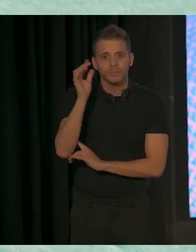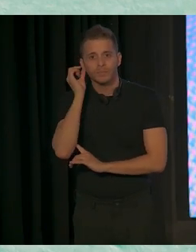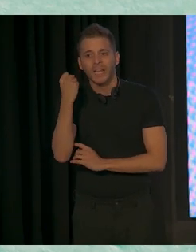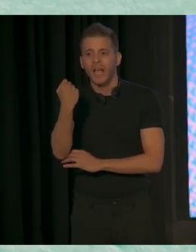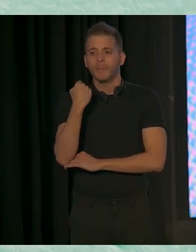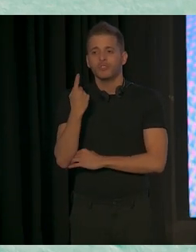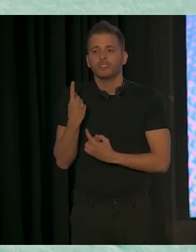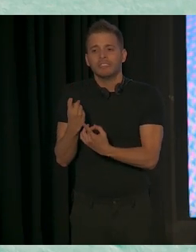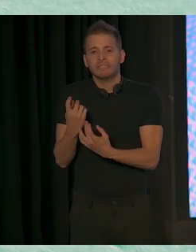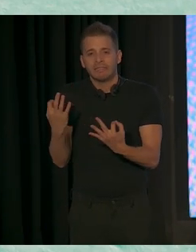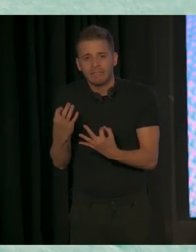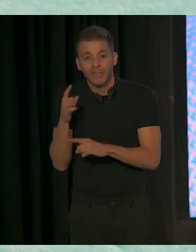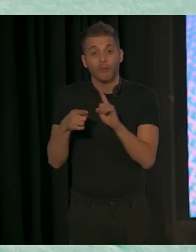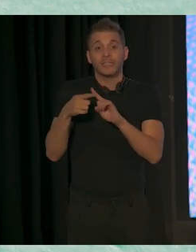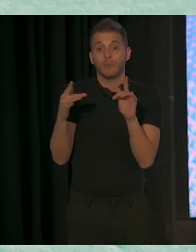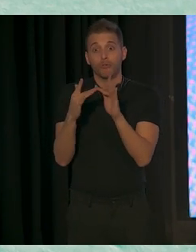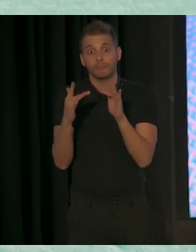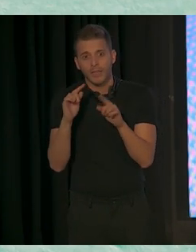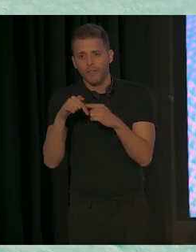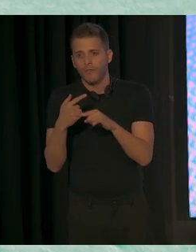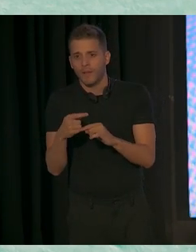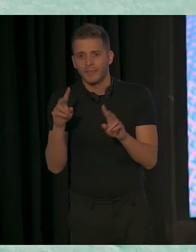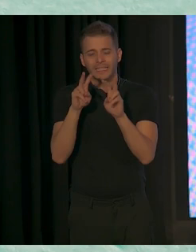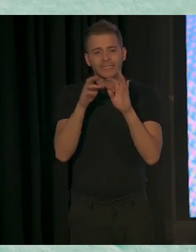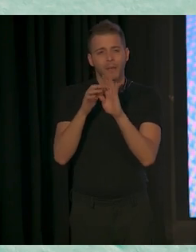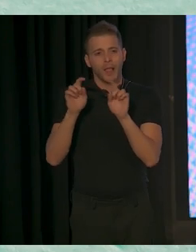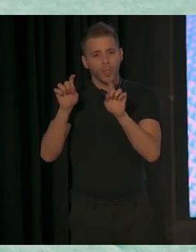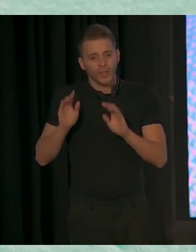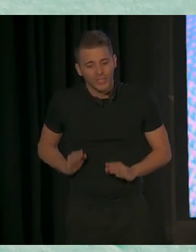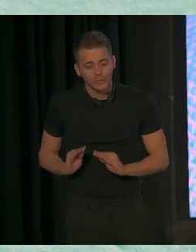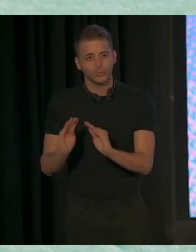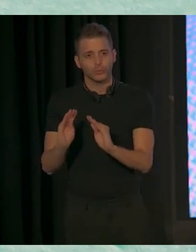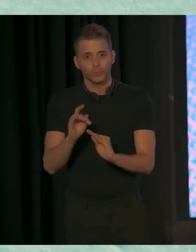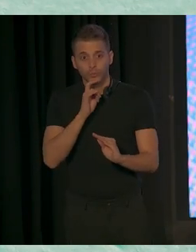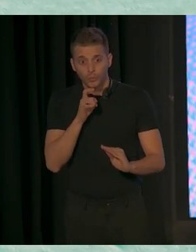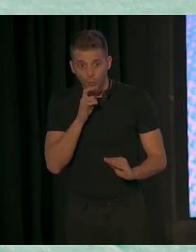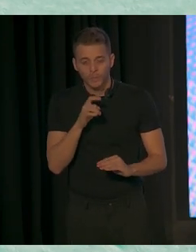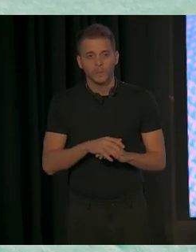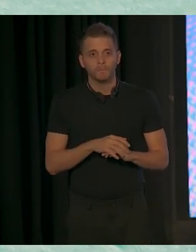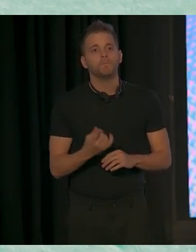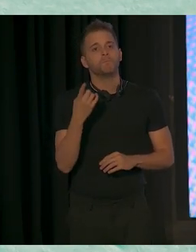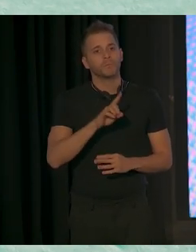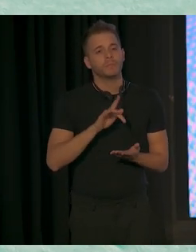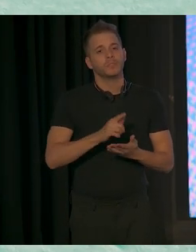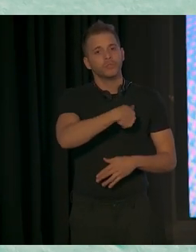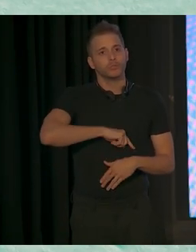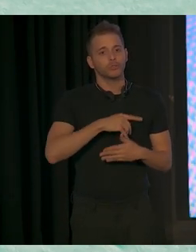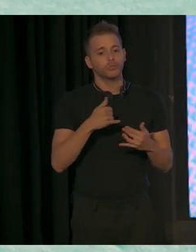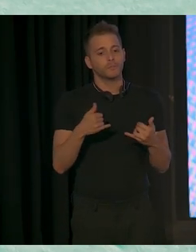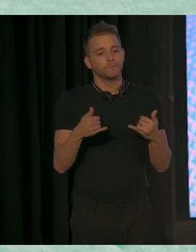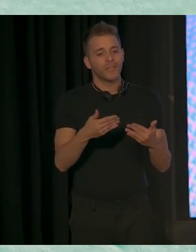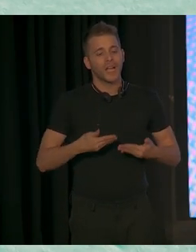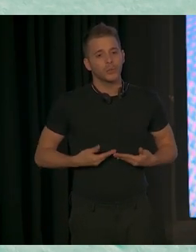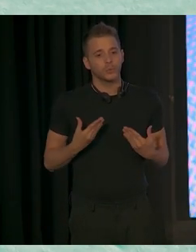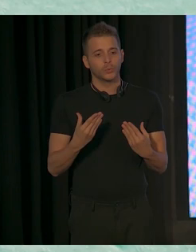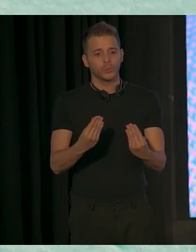hablar con las familias sobre la educación de su hijo. Y también nuestra línea de ayuda ayuda mucho. Y